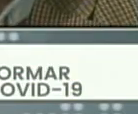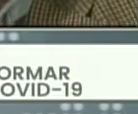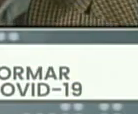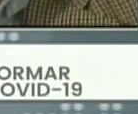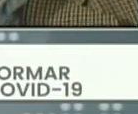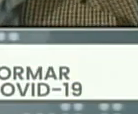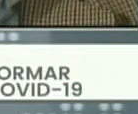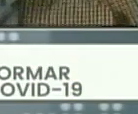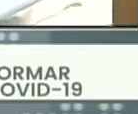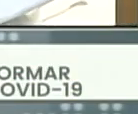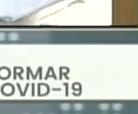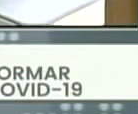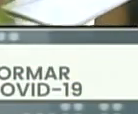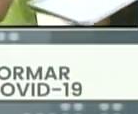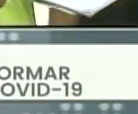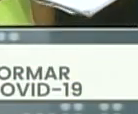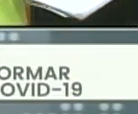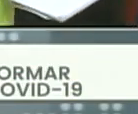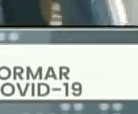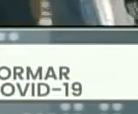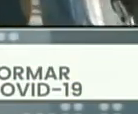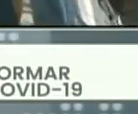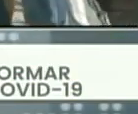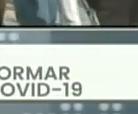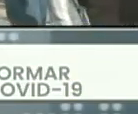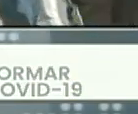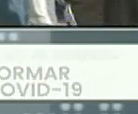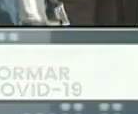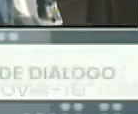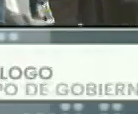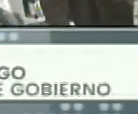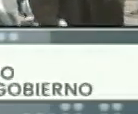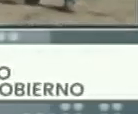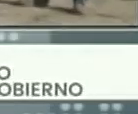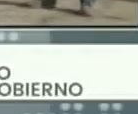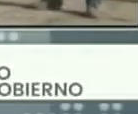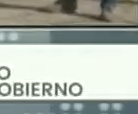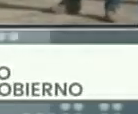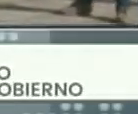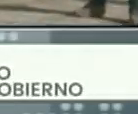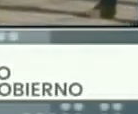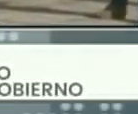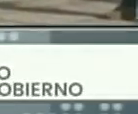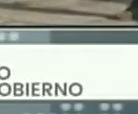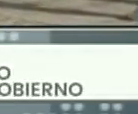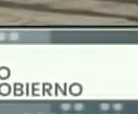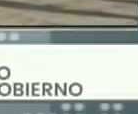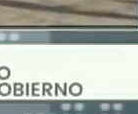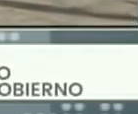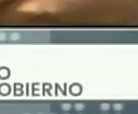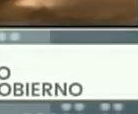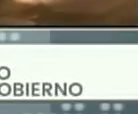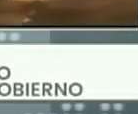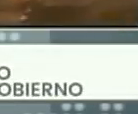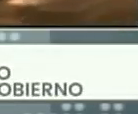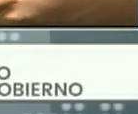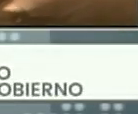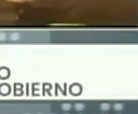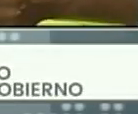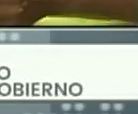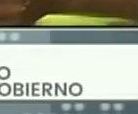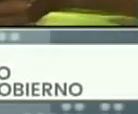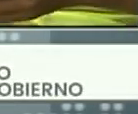así que es muy importante todo esto no hay que dejarse llevar por chismes rumores maledicencia mentira